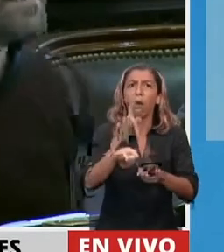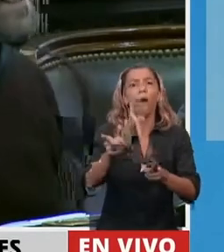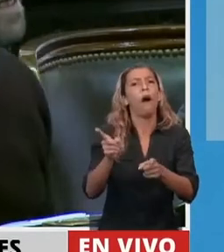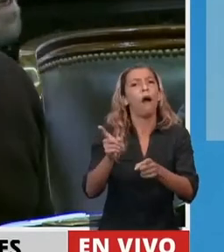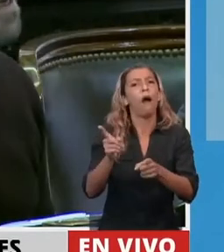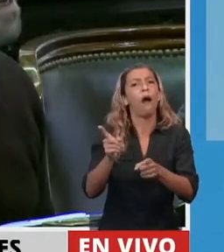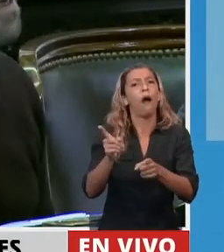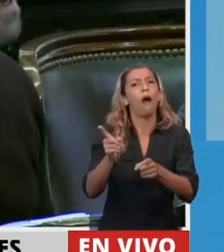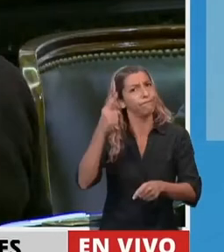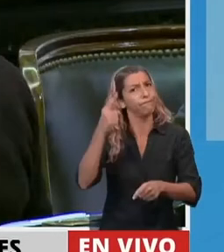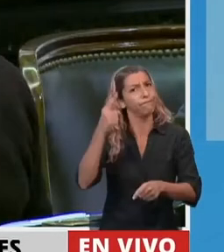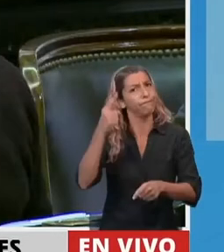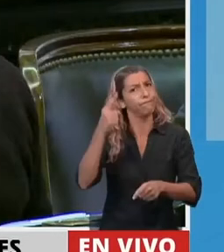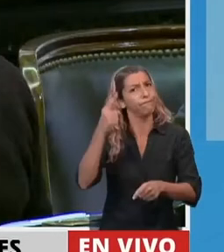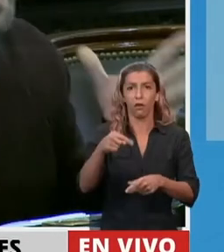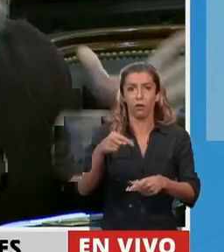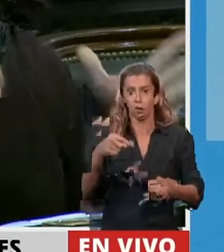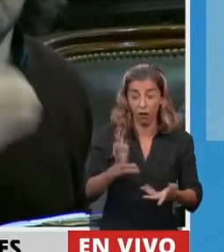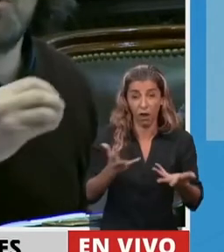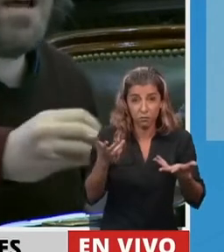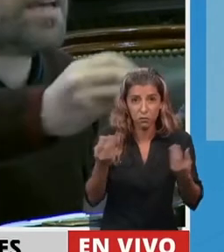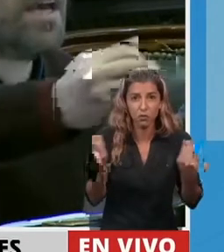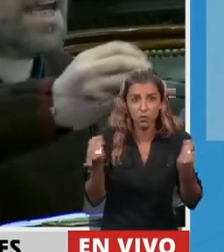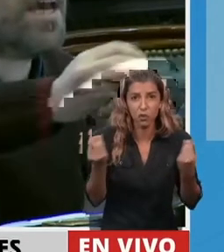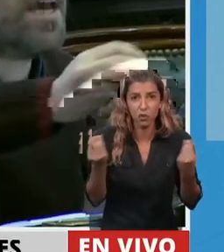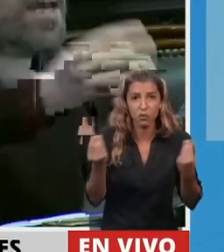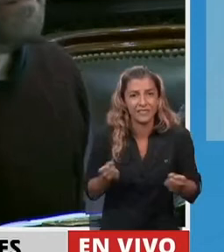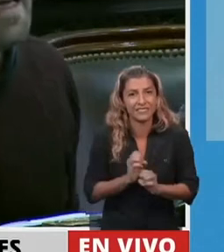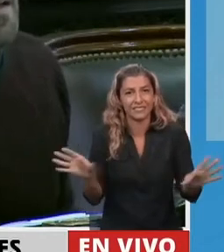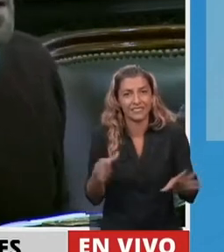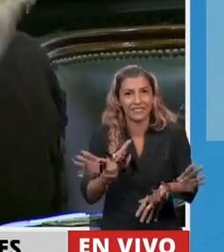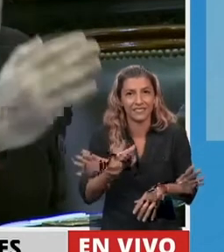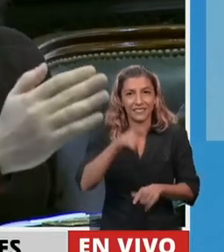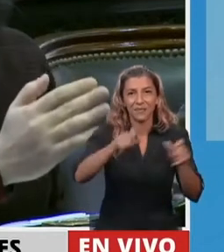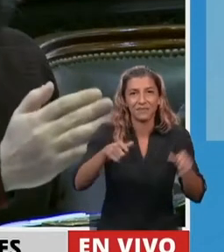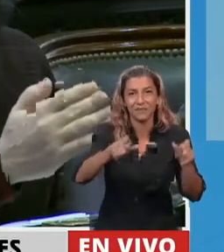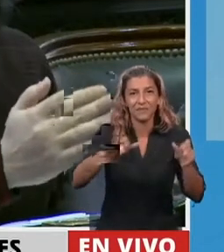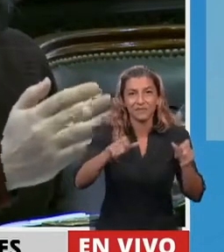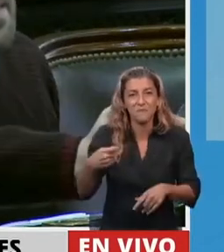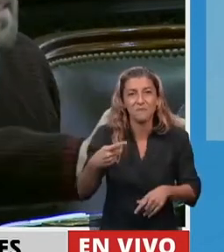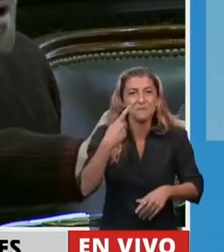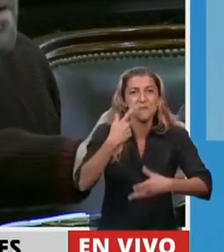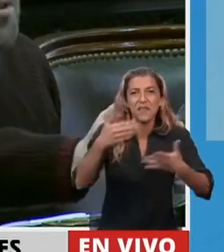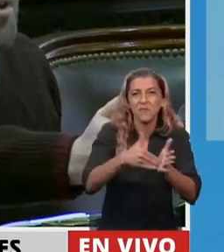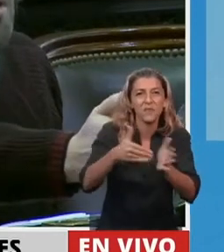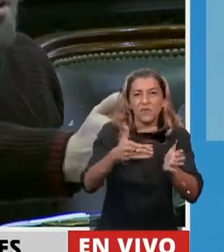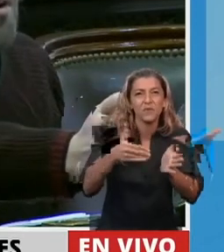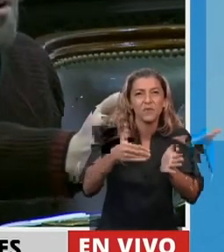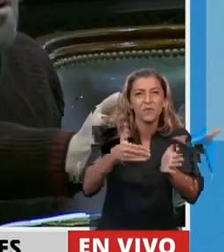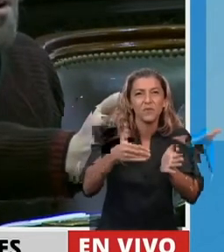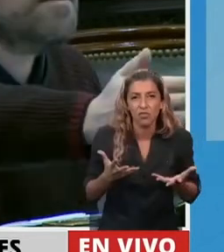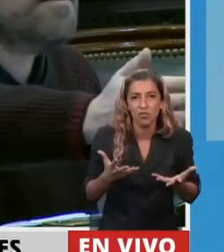Entonces, Presidente, es brutal, son millones de jubilados que cobran... Mire, con lo que va a ser este aumento